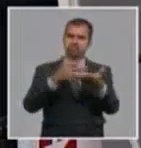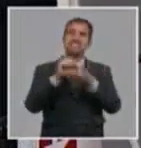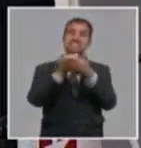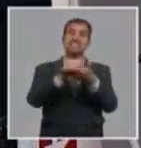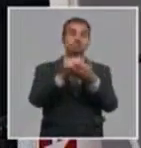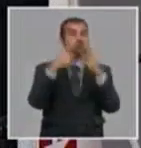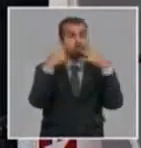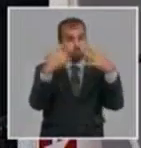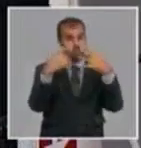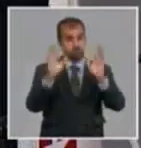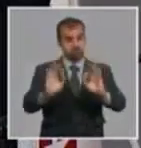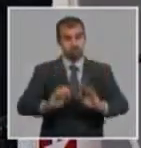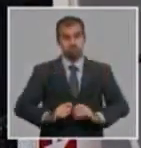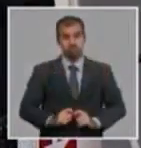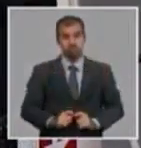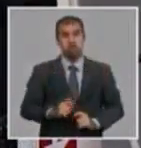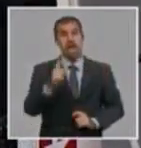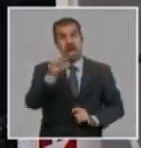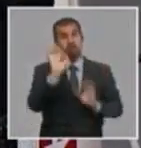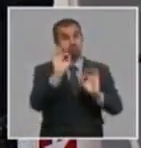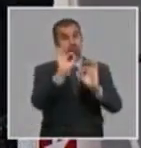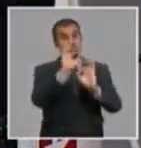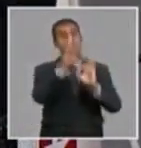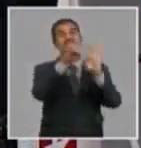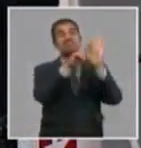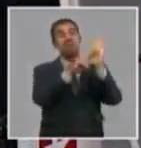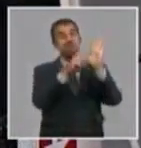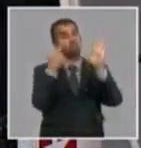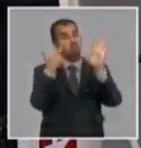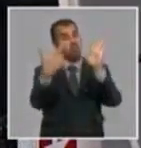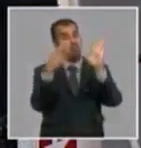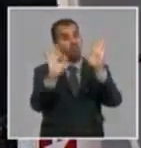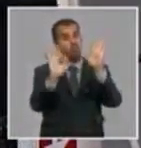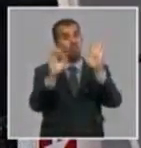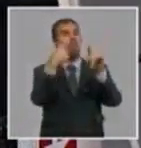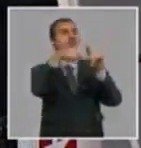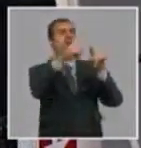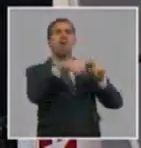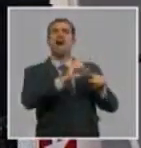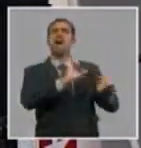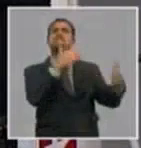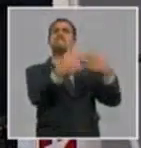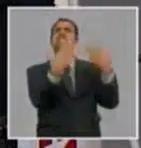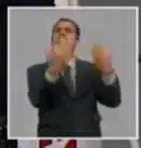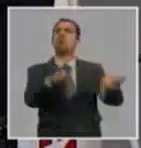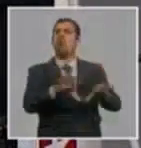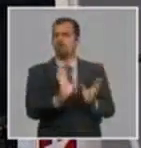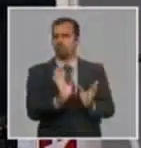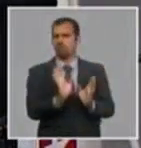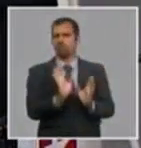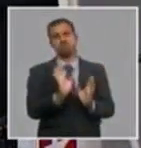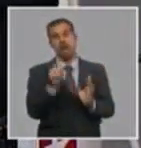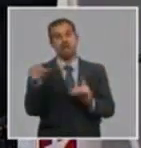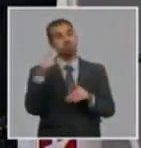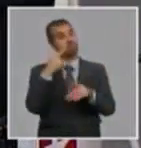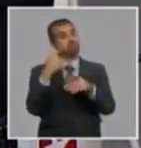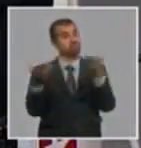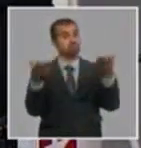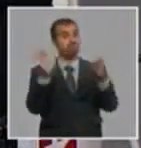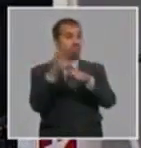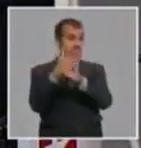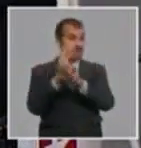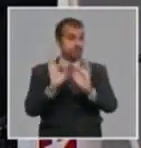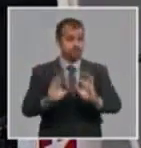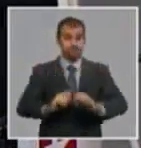alto valor agrado. Esto es una característica muy importante, a diferencia de otras empresas tradicionales. Con énfasis en el mercado exterior, sea,